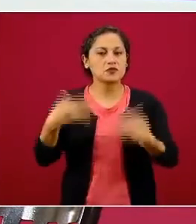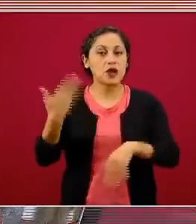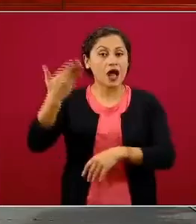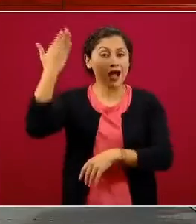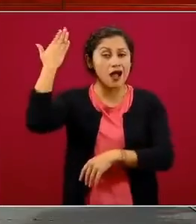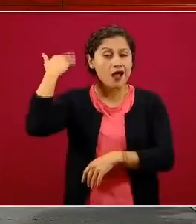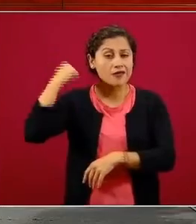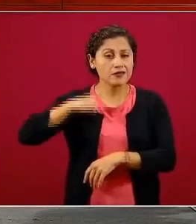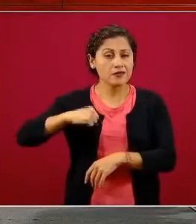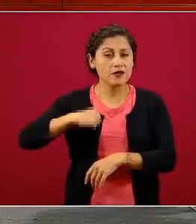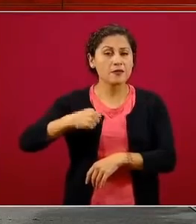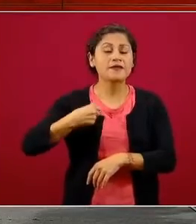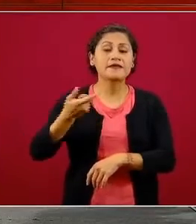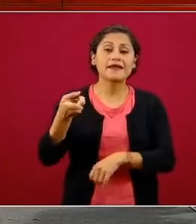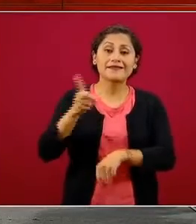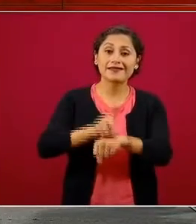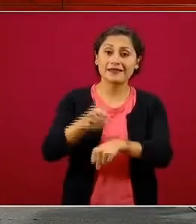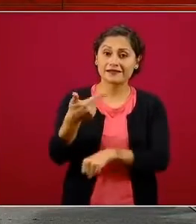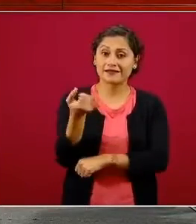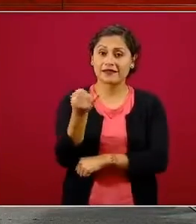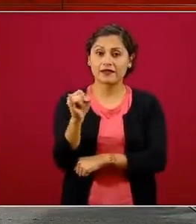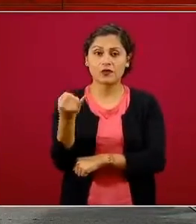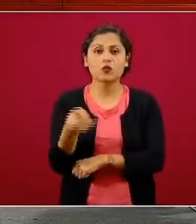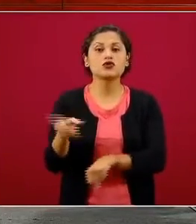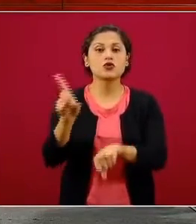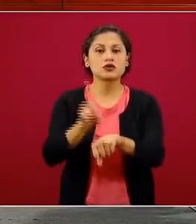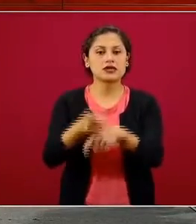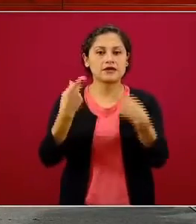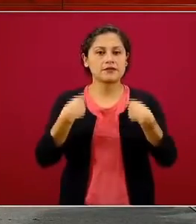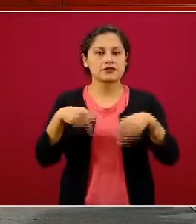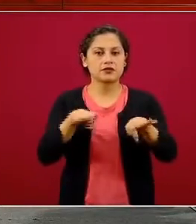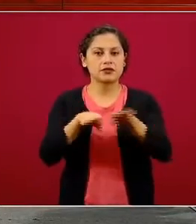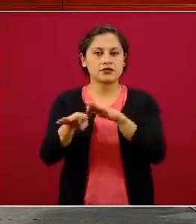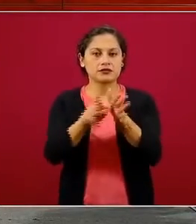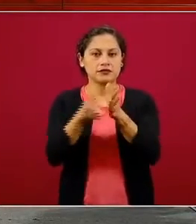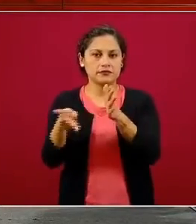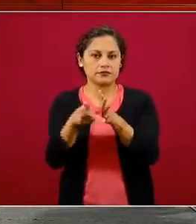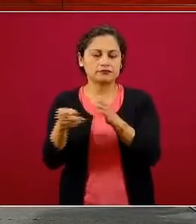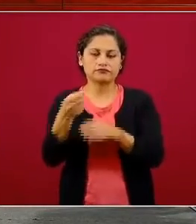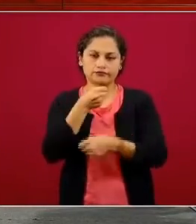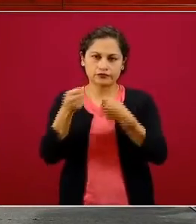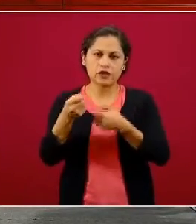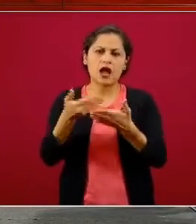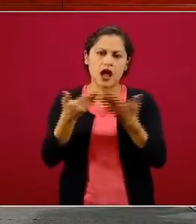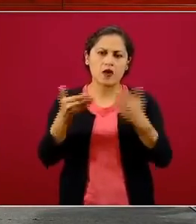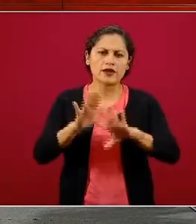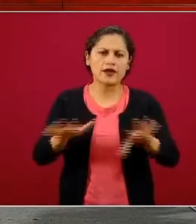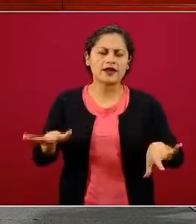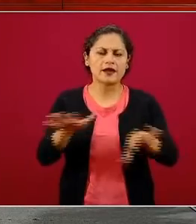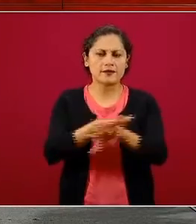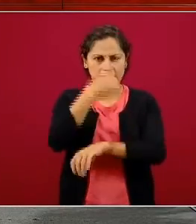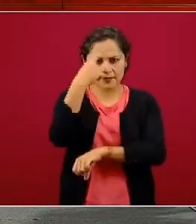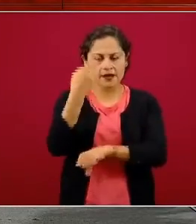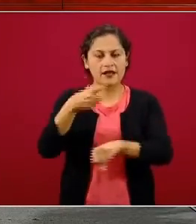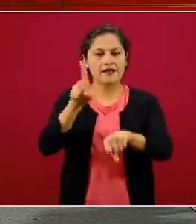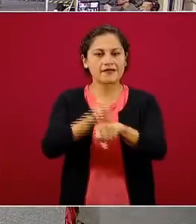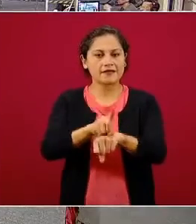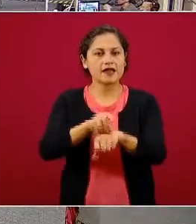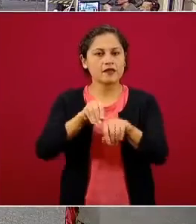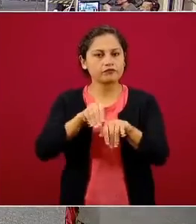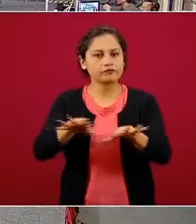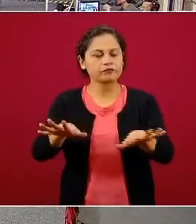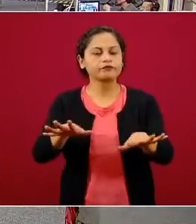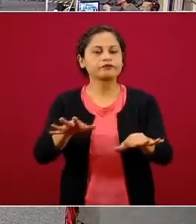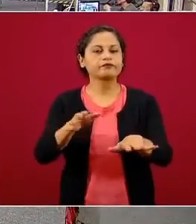Periodista. En todo caso, lo que quiero es externarles mi aprecio, no solamente por su trabajo, sino por la